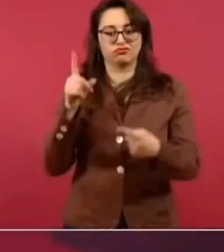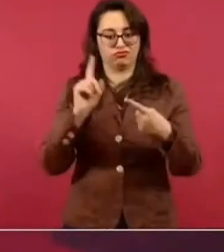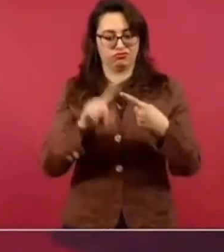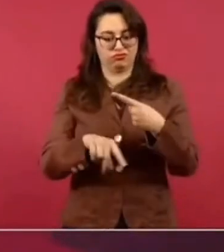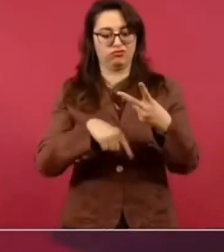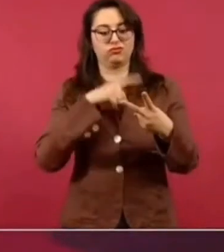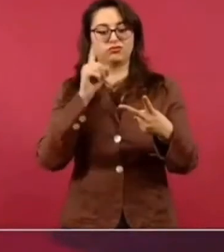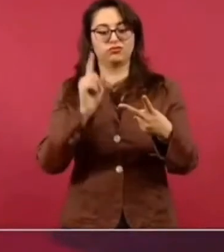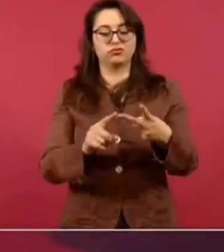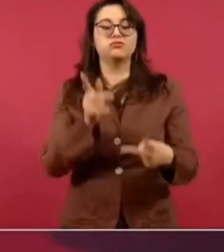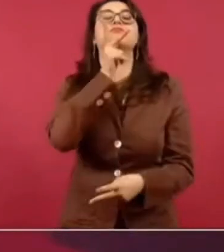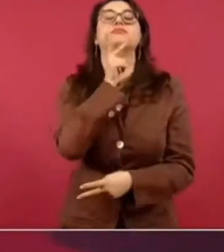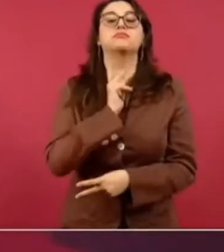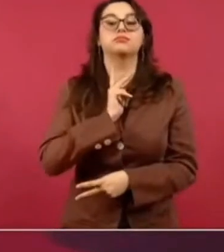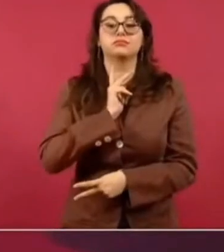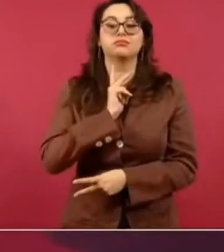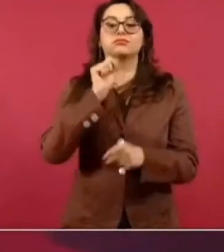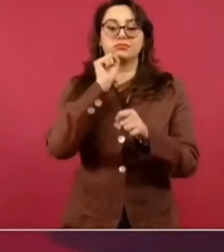autosuficiencia